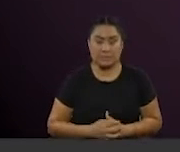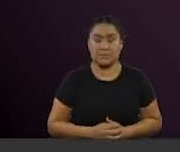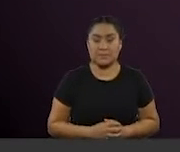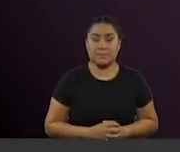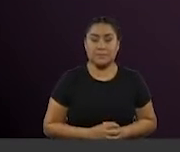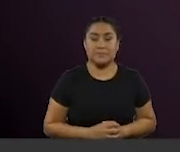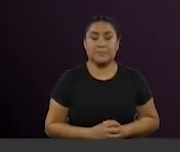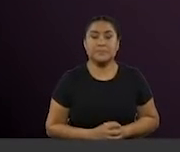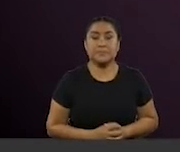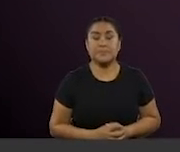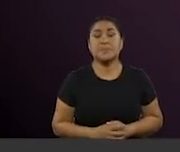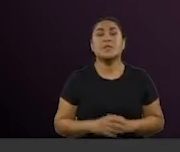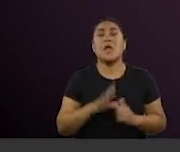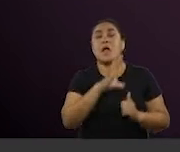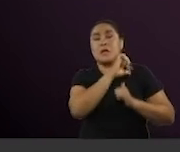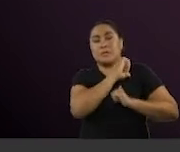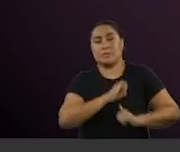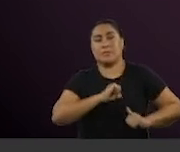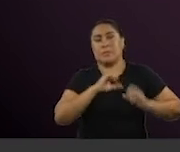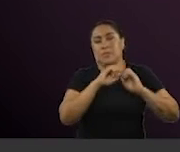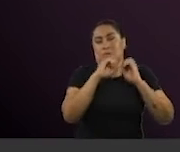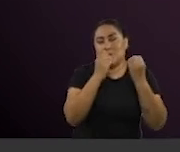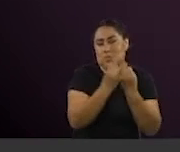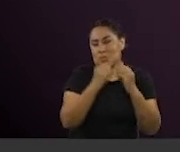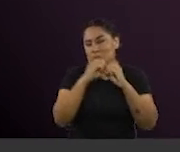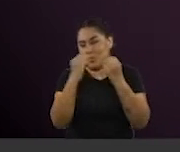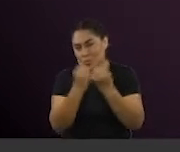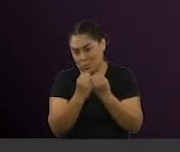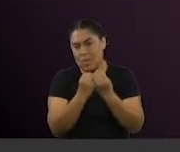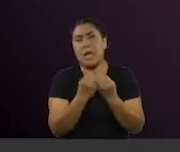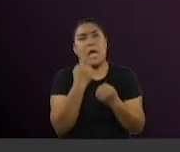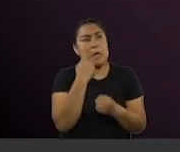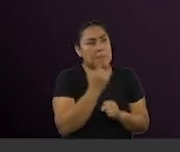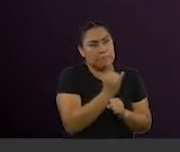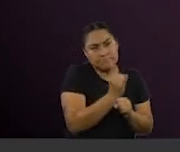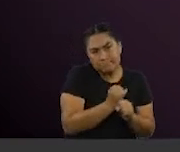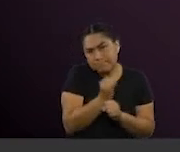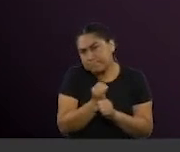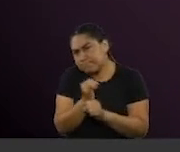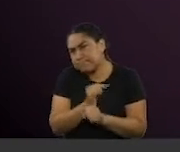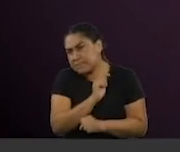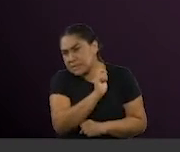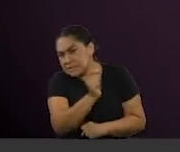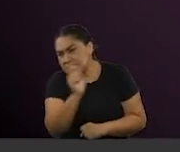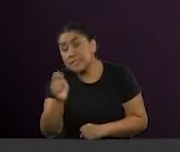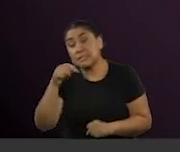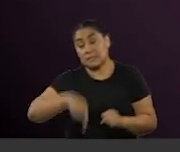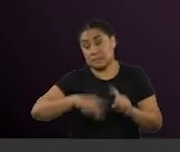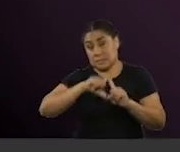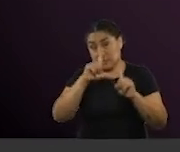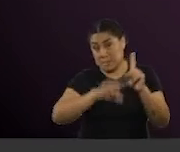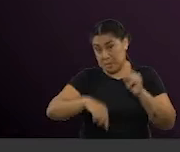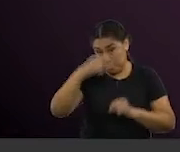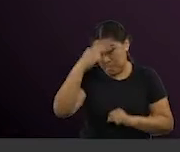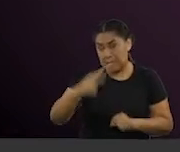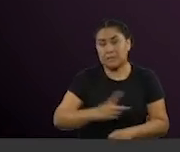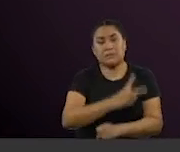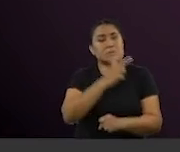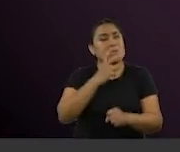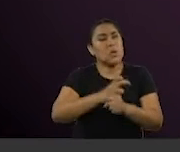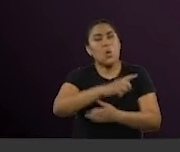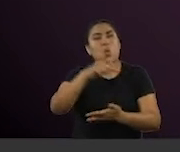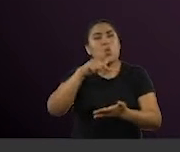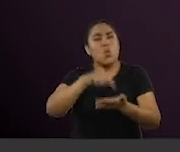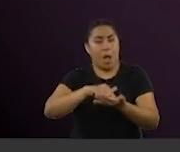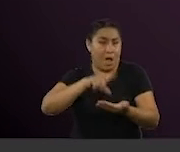De acuerdo con organizaciones de la sociedad civil que han dado seguimiento puntual a estos casos, México es el segundo país de América